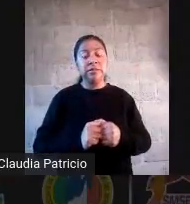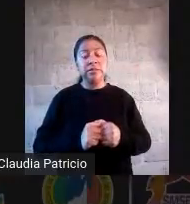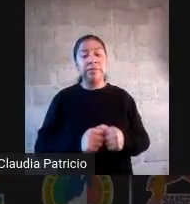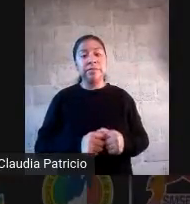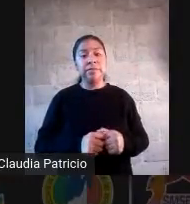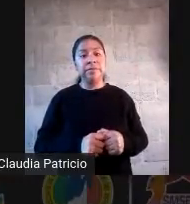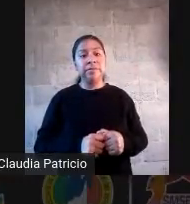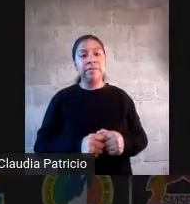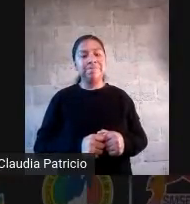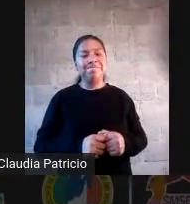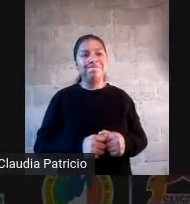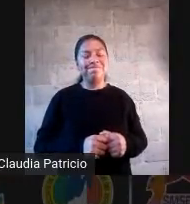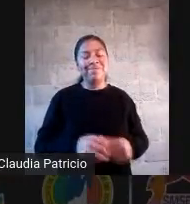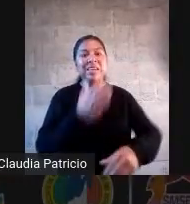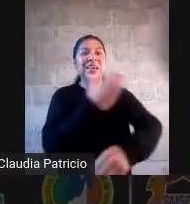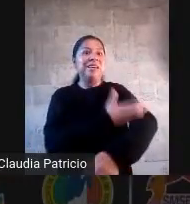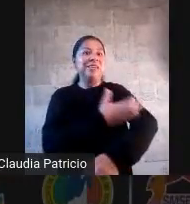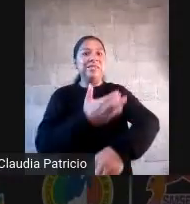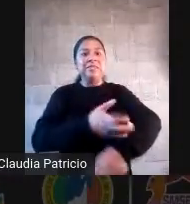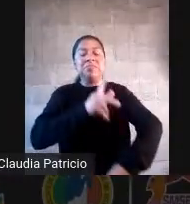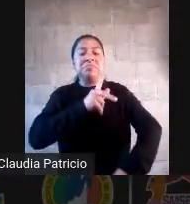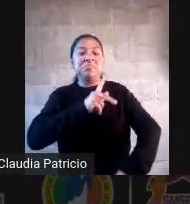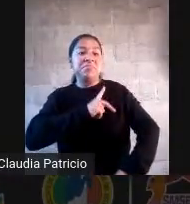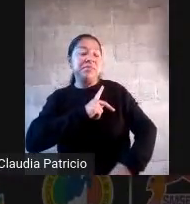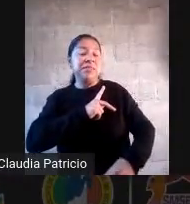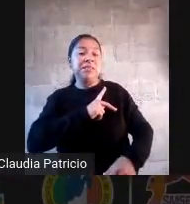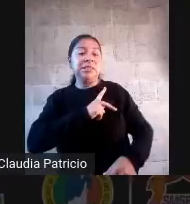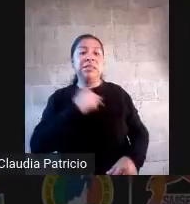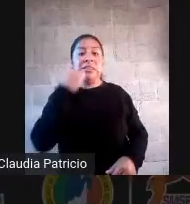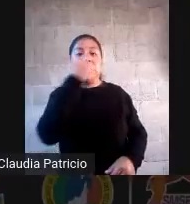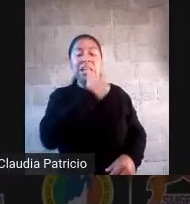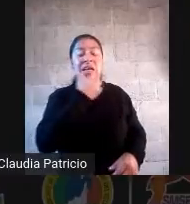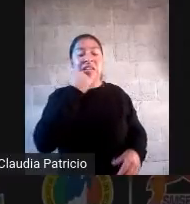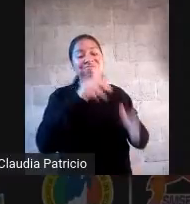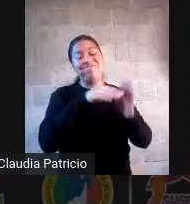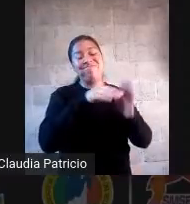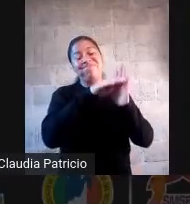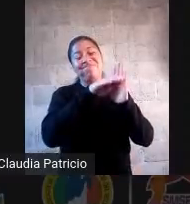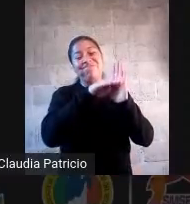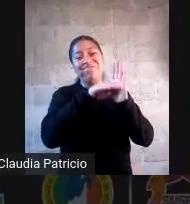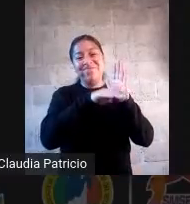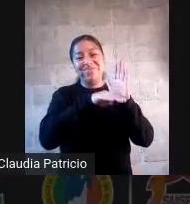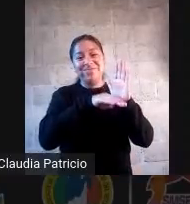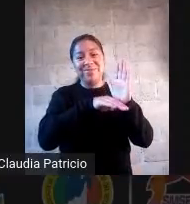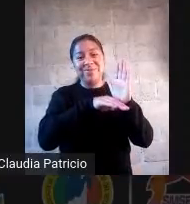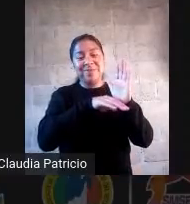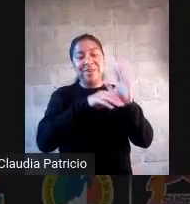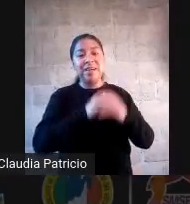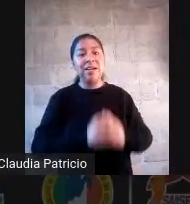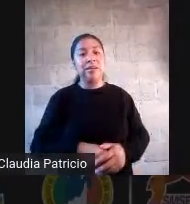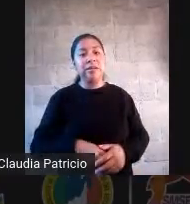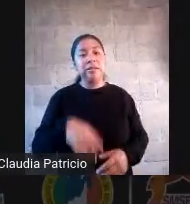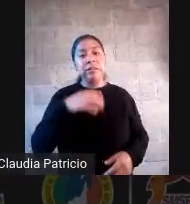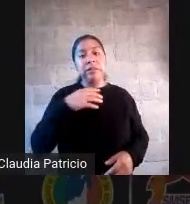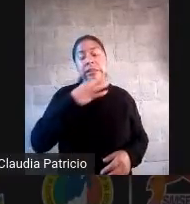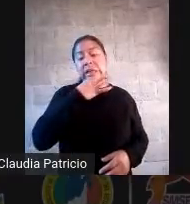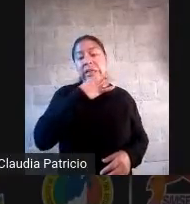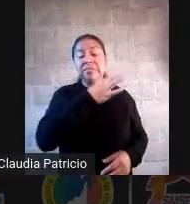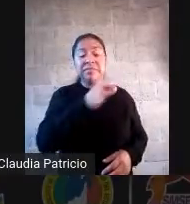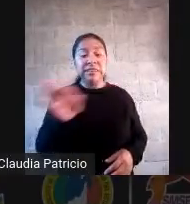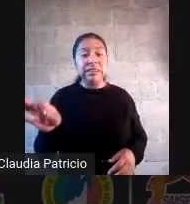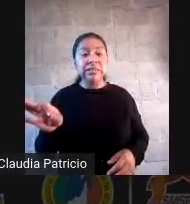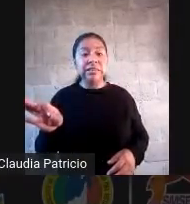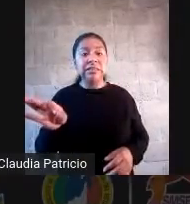bajos mis alumnos. Acuérdense de la etapa 3, emitir juicios, ese es un juicio. Pero aquí la utilidad formativa es,